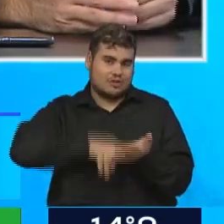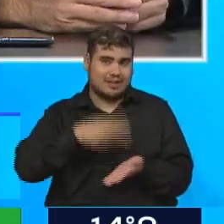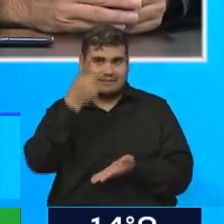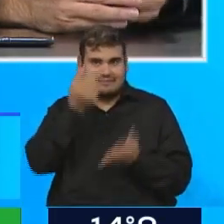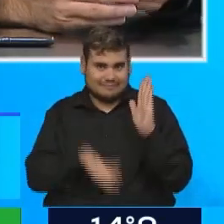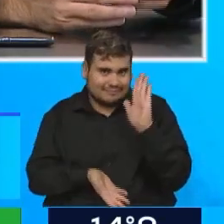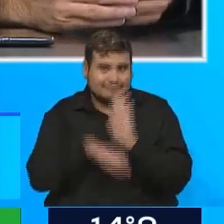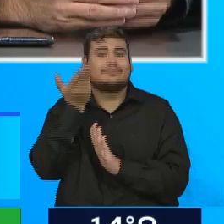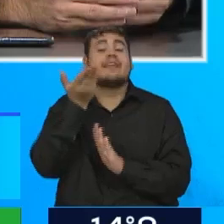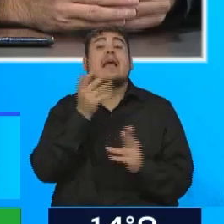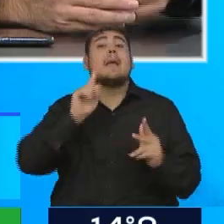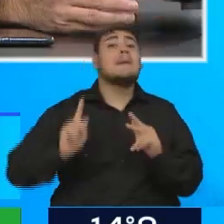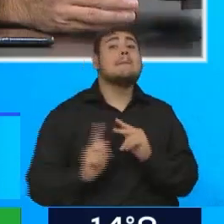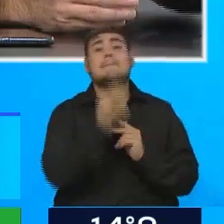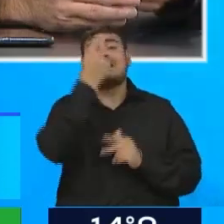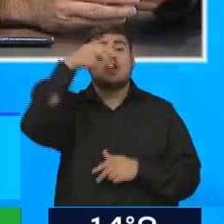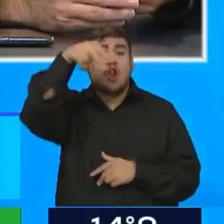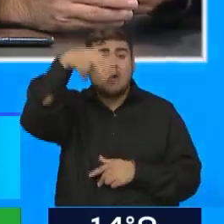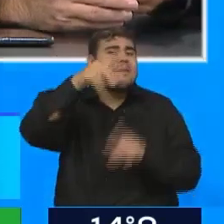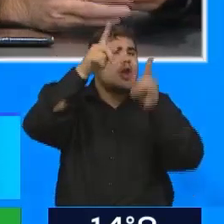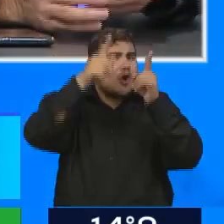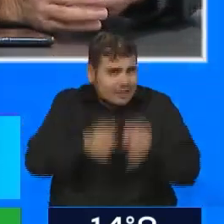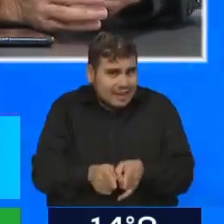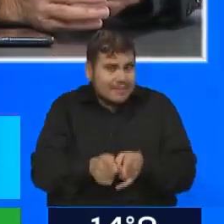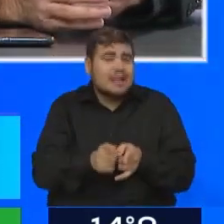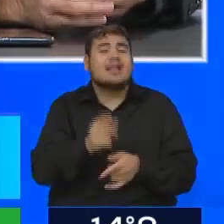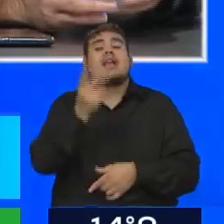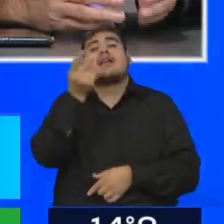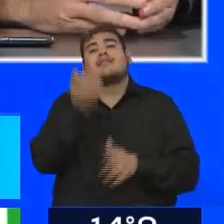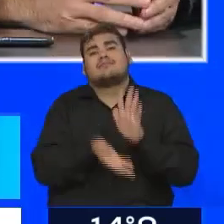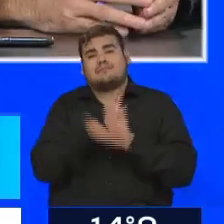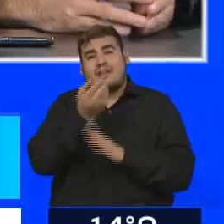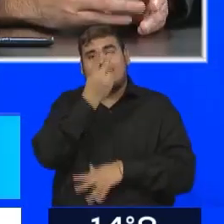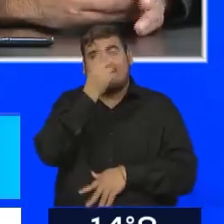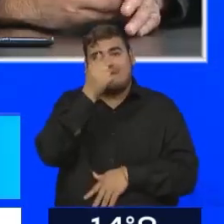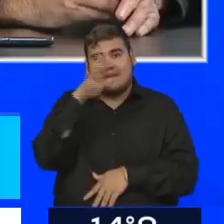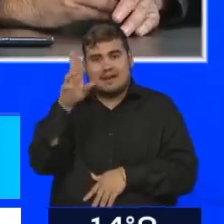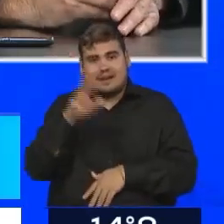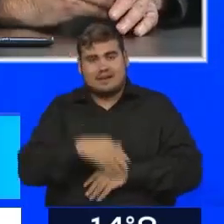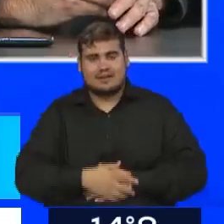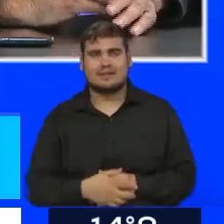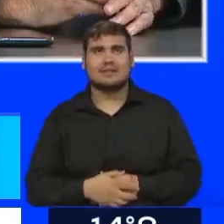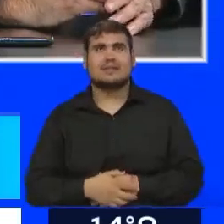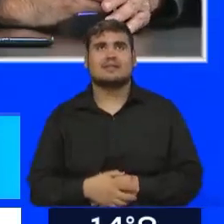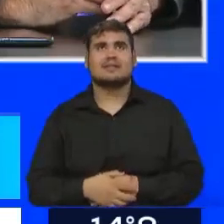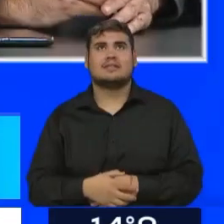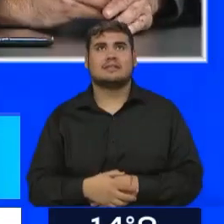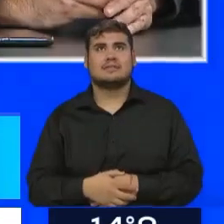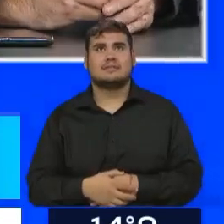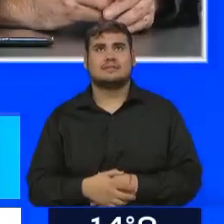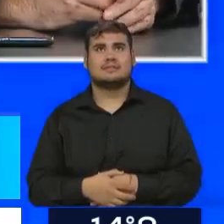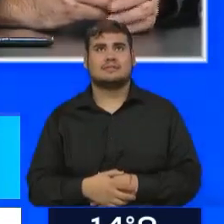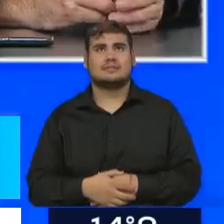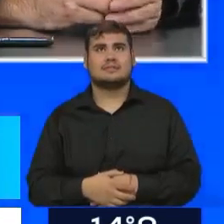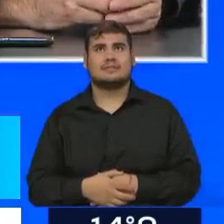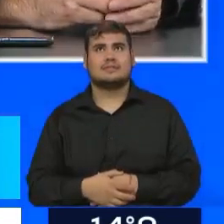VAD y primero de noviembre va a haber otro incremento por el VAD. No te quiero incomodar porque te hice una pregunta extremadamente técnica, pero por ahí tenés